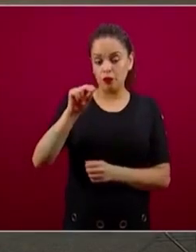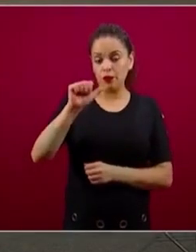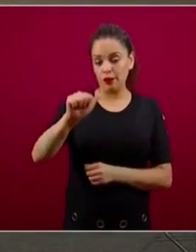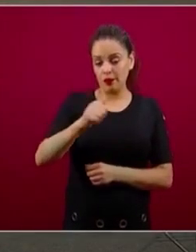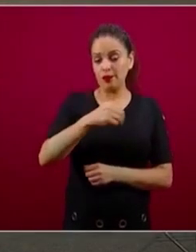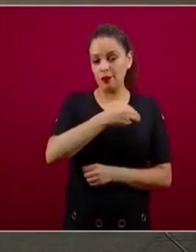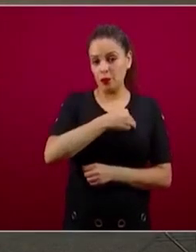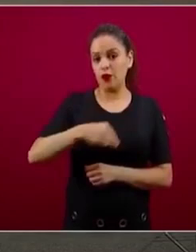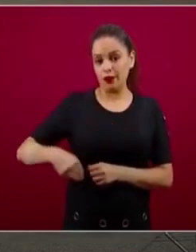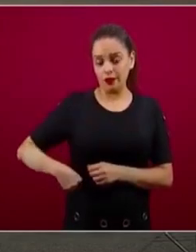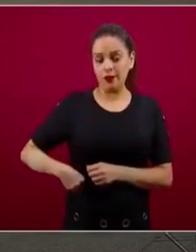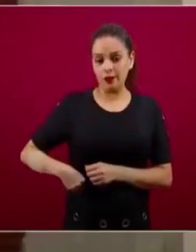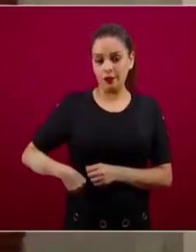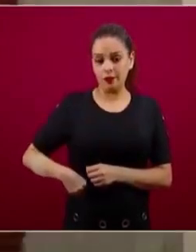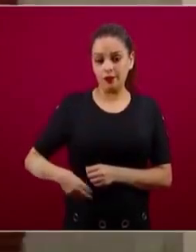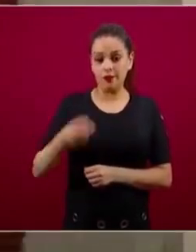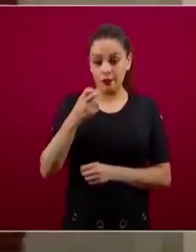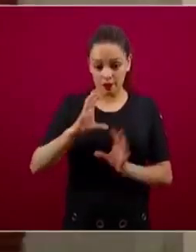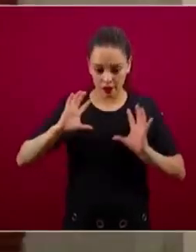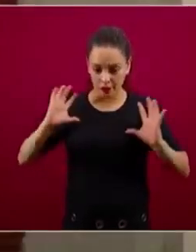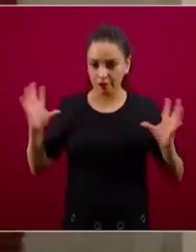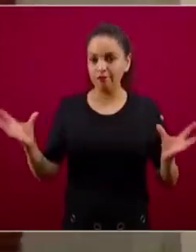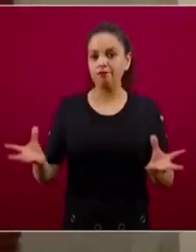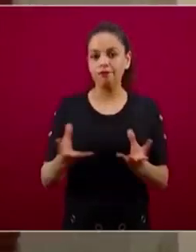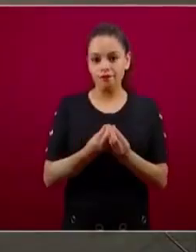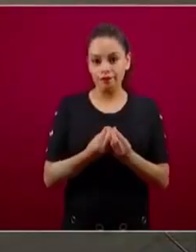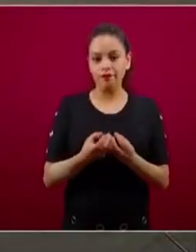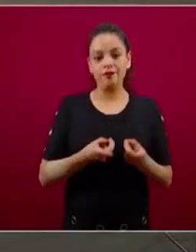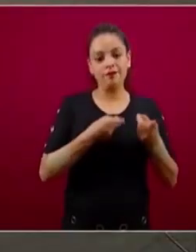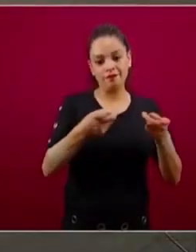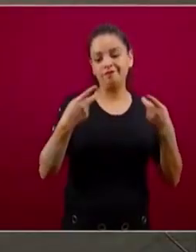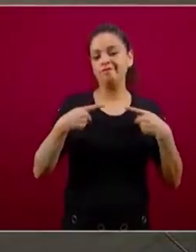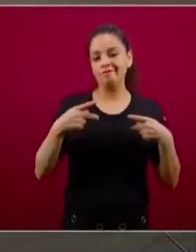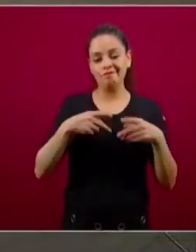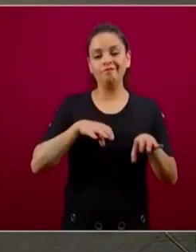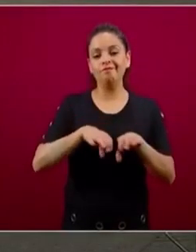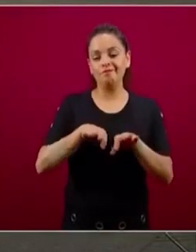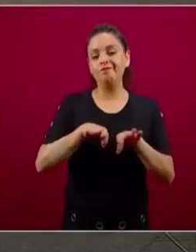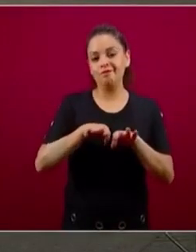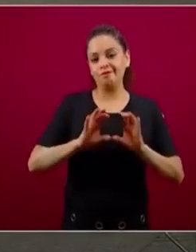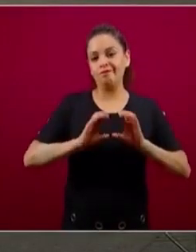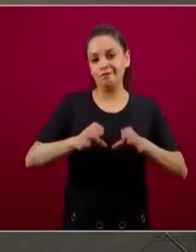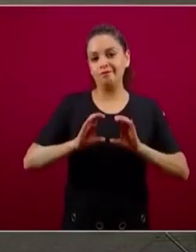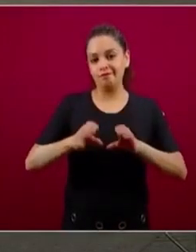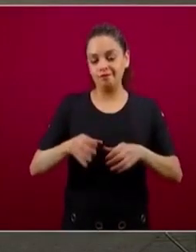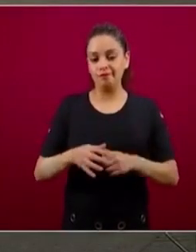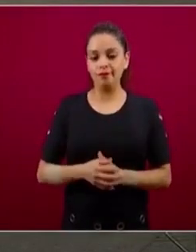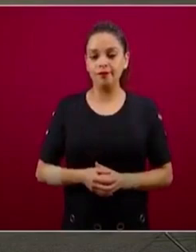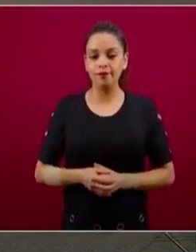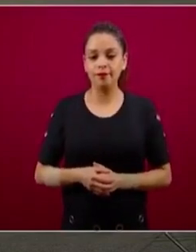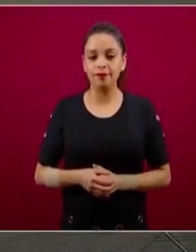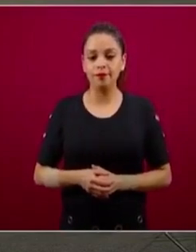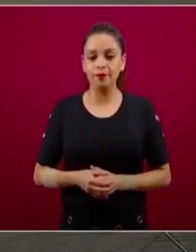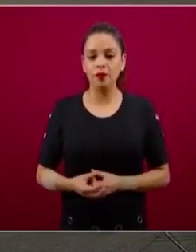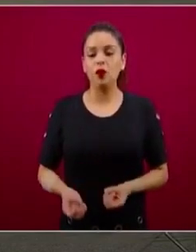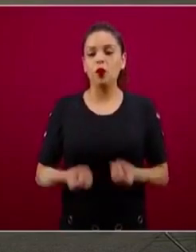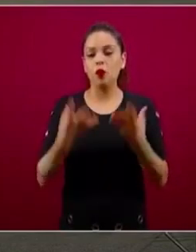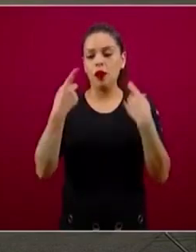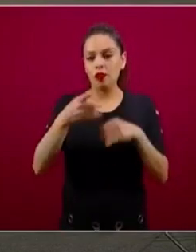así hay que sumar los empleos indirectos. ¿Cuál es la población potencial beneficiada? ¿Cuál es la población